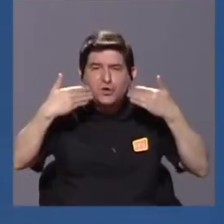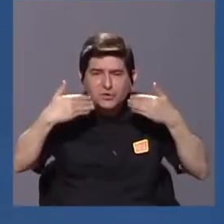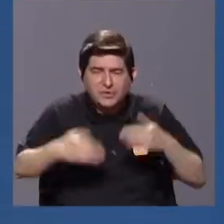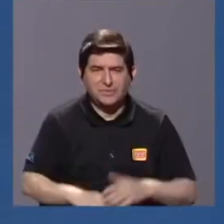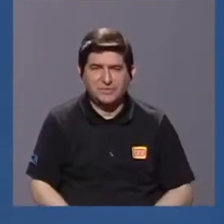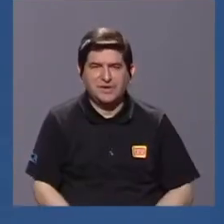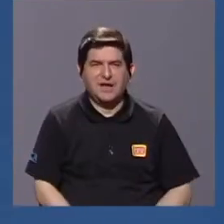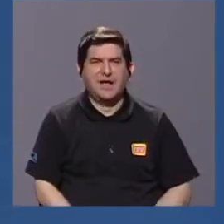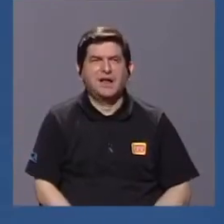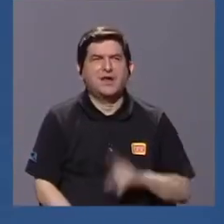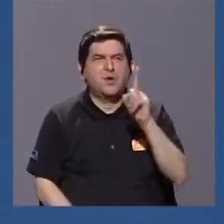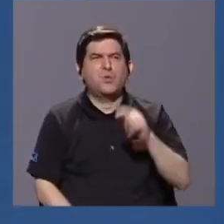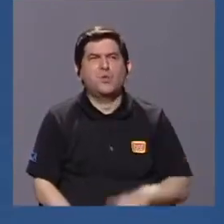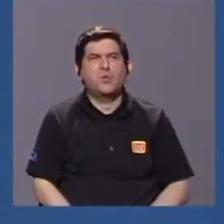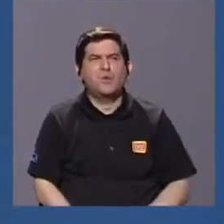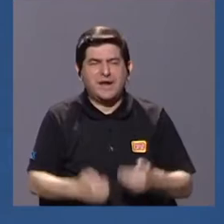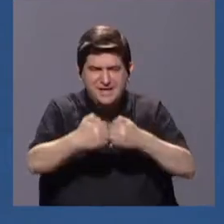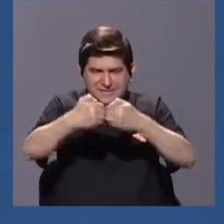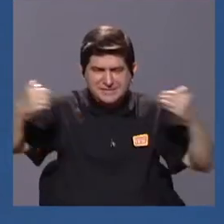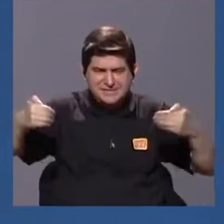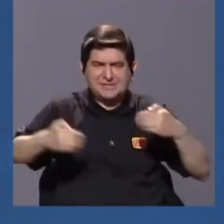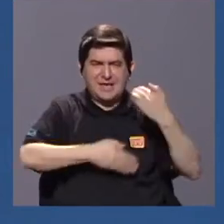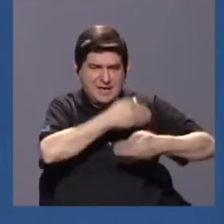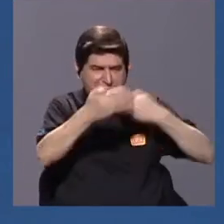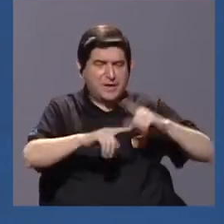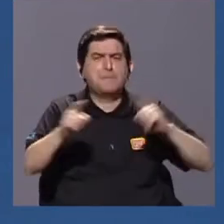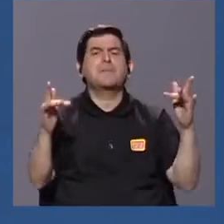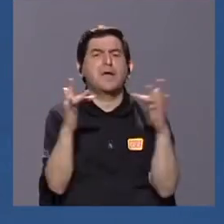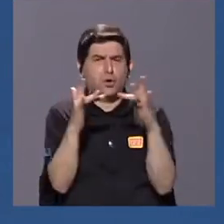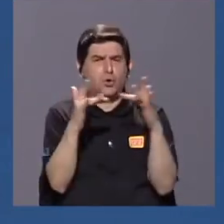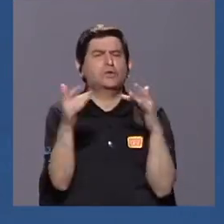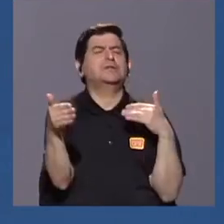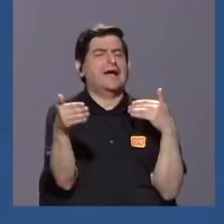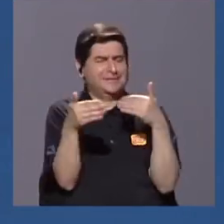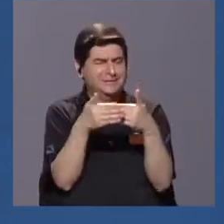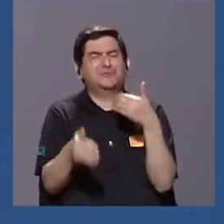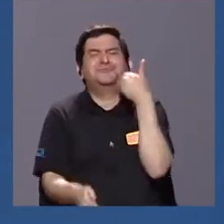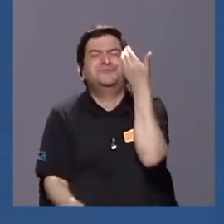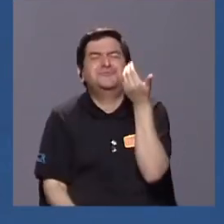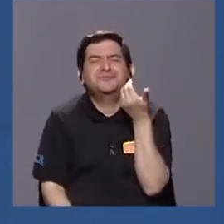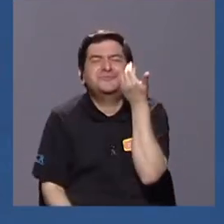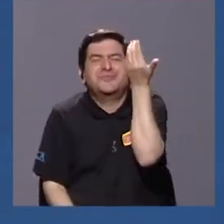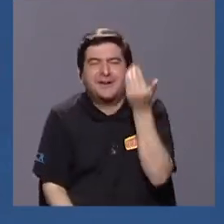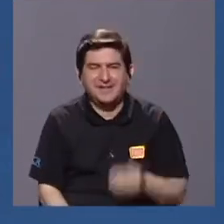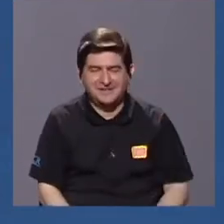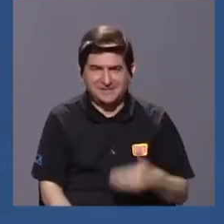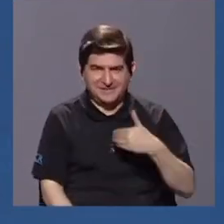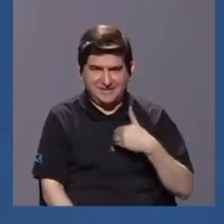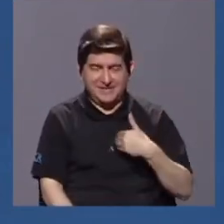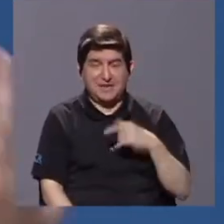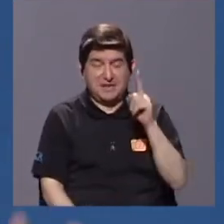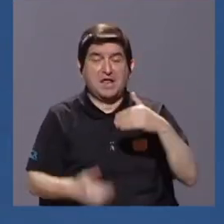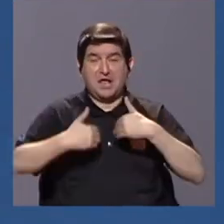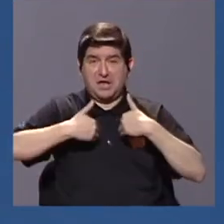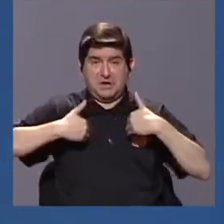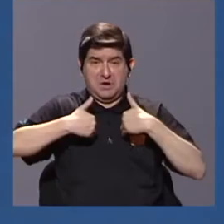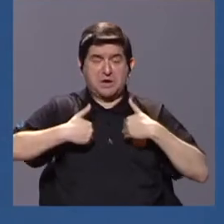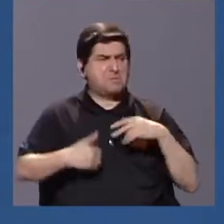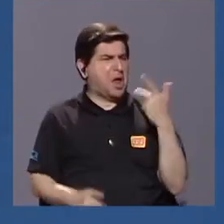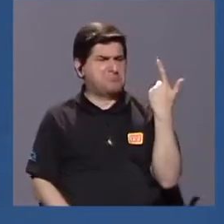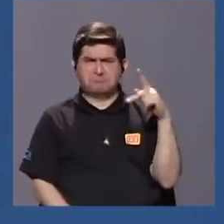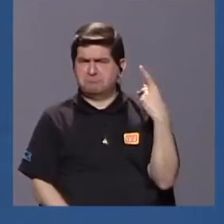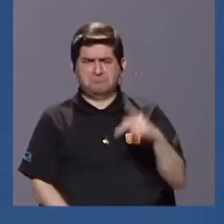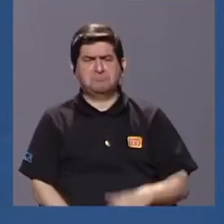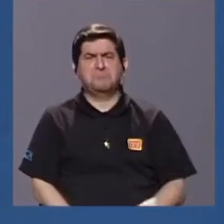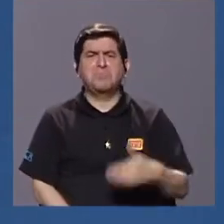una distancia evolutiva mayor, sí tenemos un contacto muy cercano con ellos. Es muy fácil tener cercano un animal, no es peligroso,